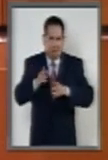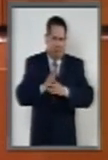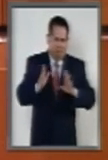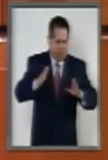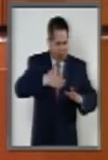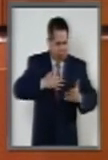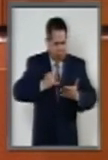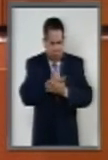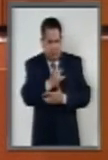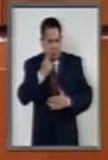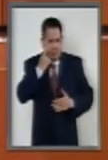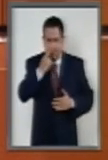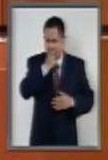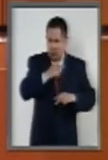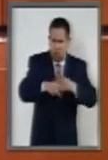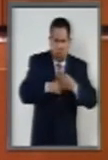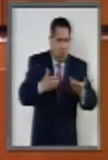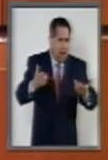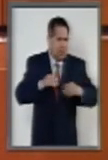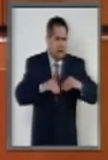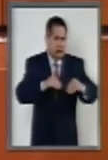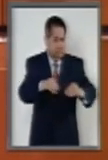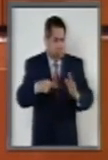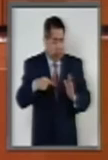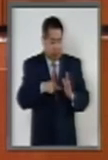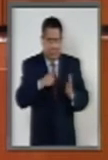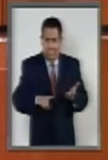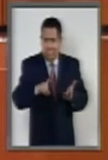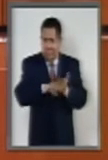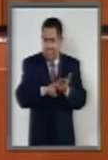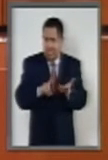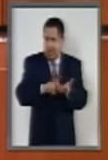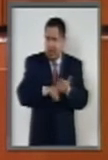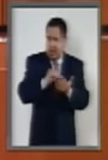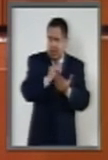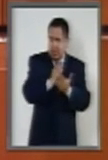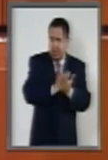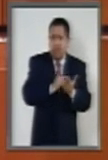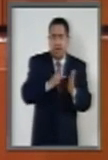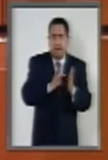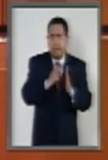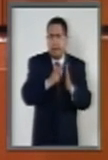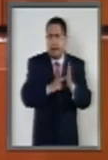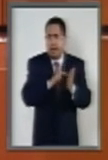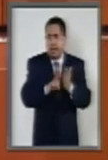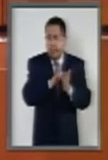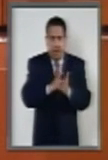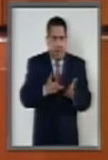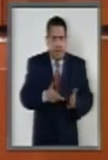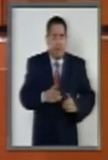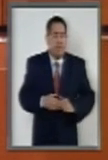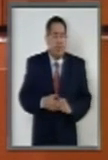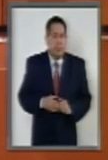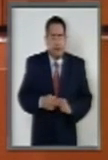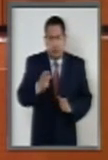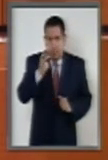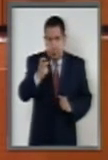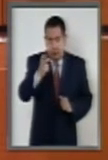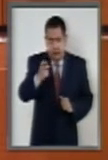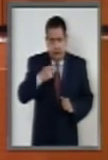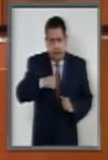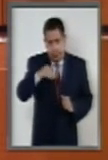decisiones que están contenidos en la esencia de esta reforma constitucional. Por ello,